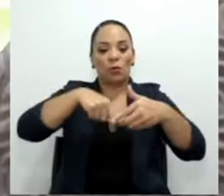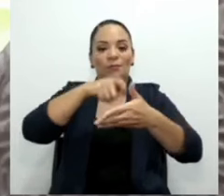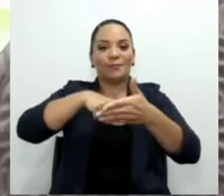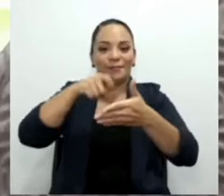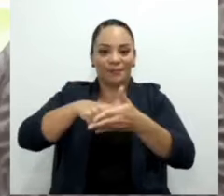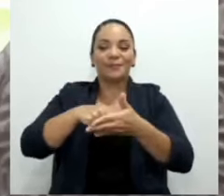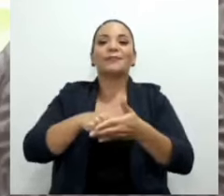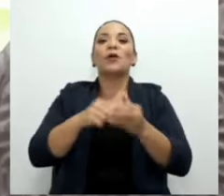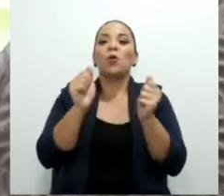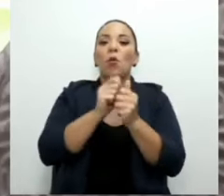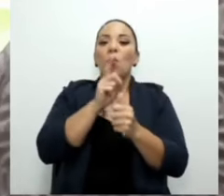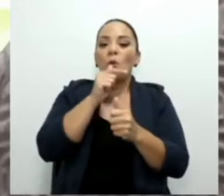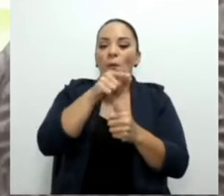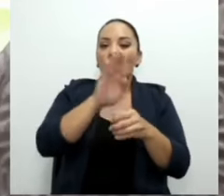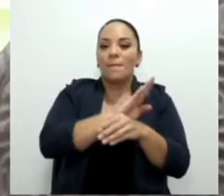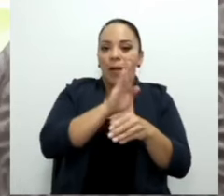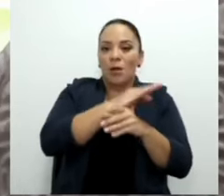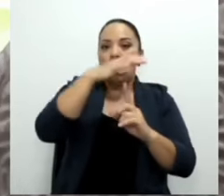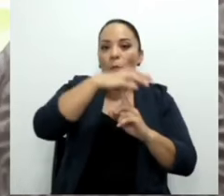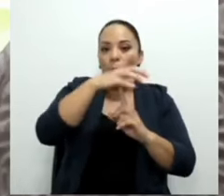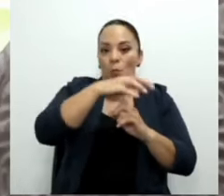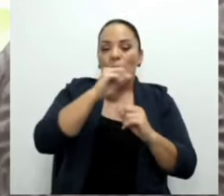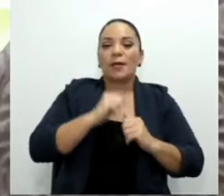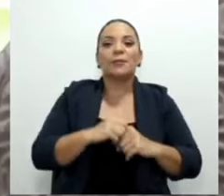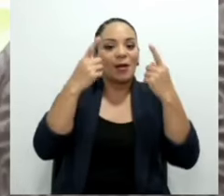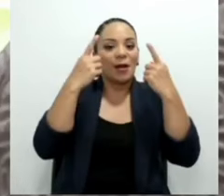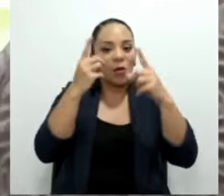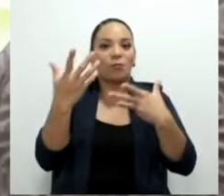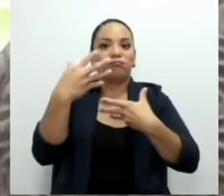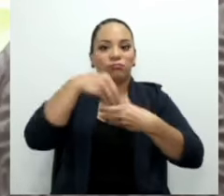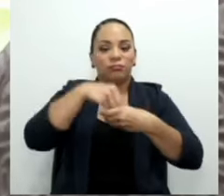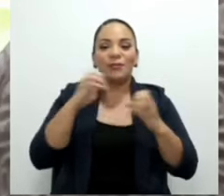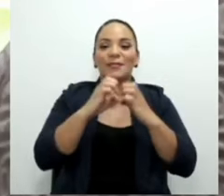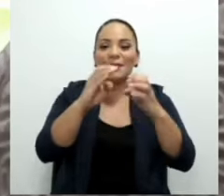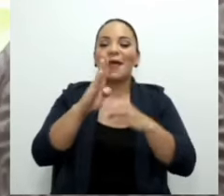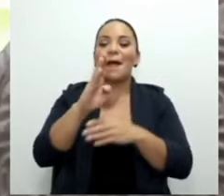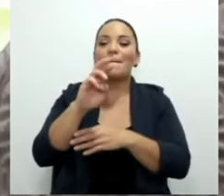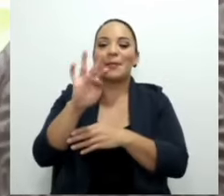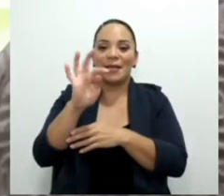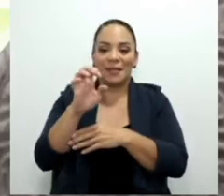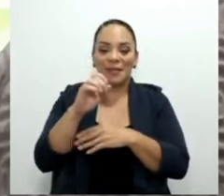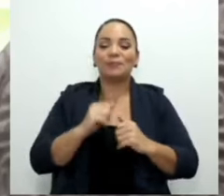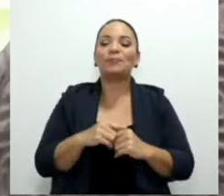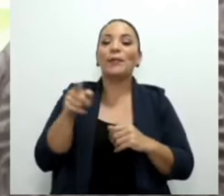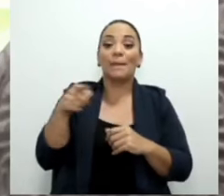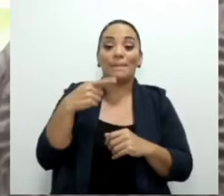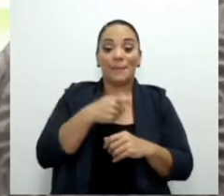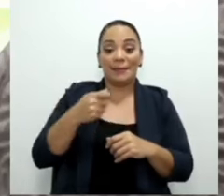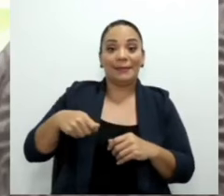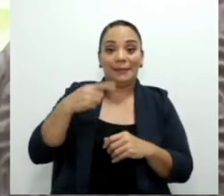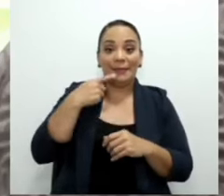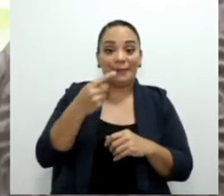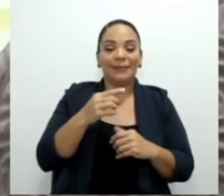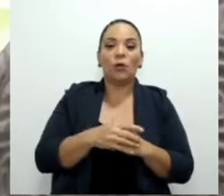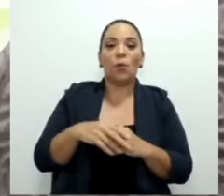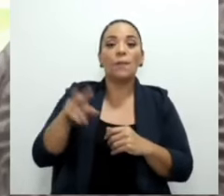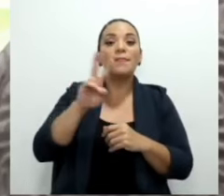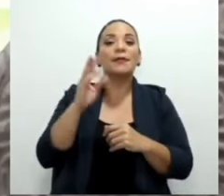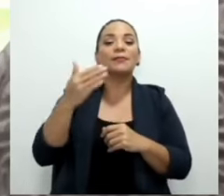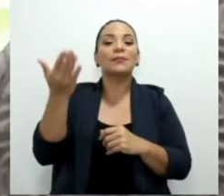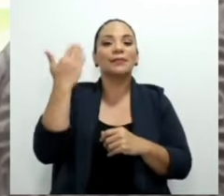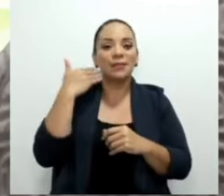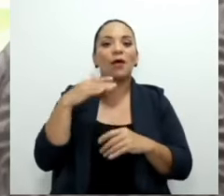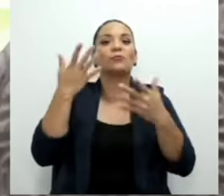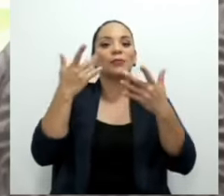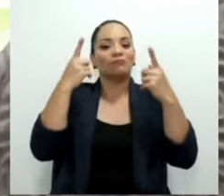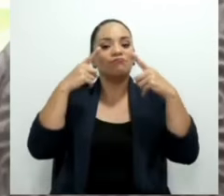Banco Popular, para que se integre a la estrategia brete. El presidente bien lo dijo, el viernes pasado se dio la